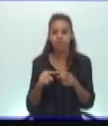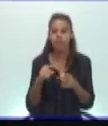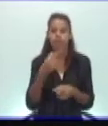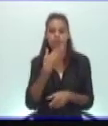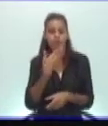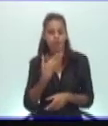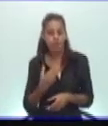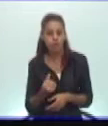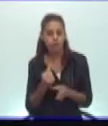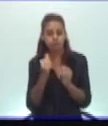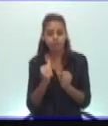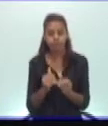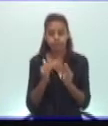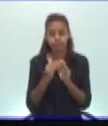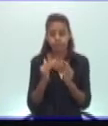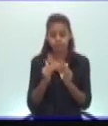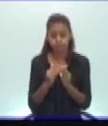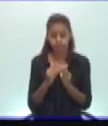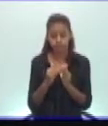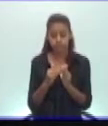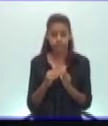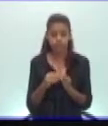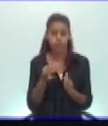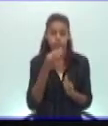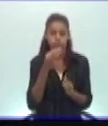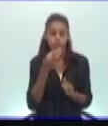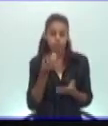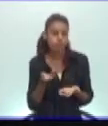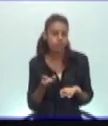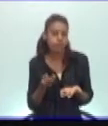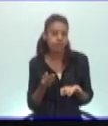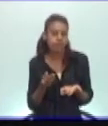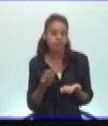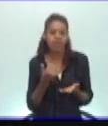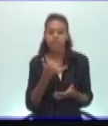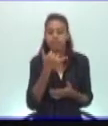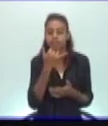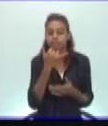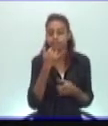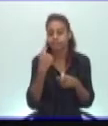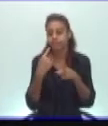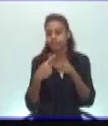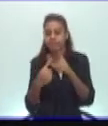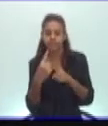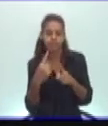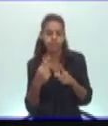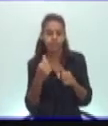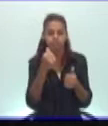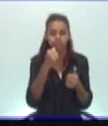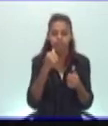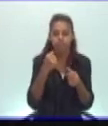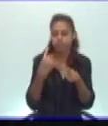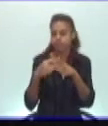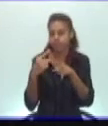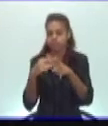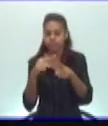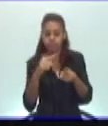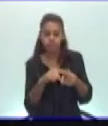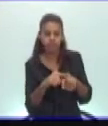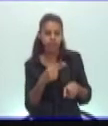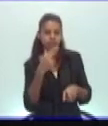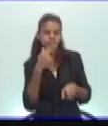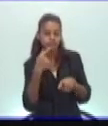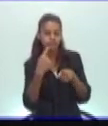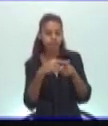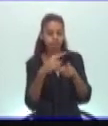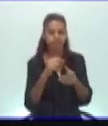conocer sobre estos temas para que puedan prevenir y evitar contagiarse en este sentido, utilizar, ser adicto a